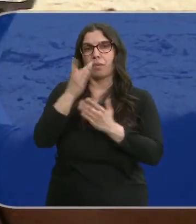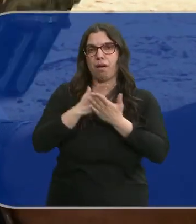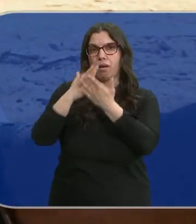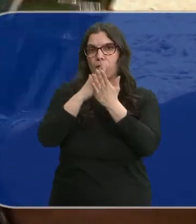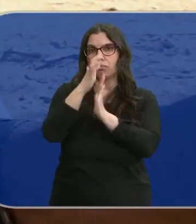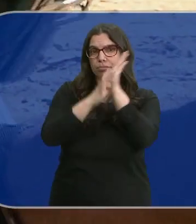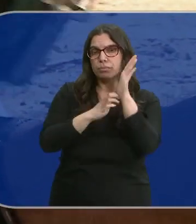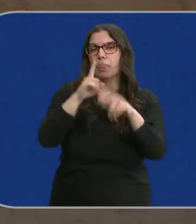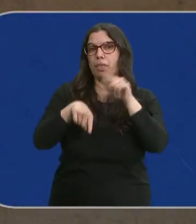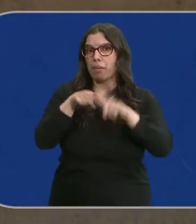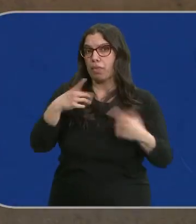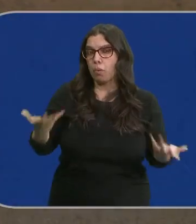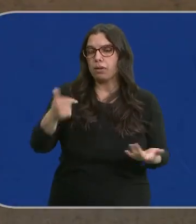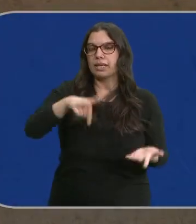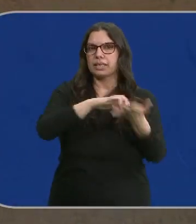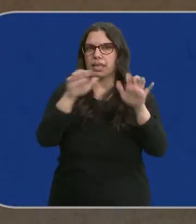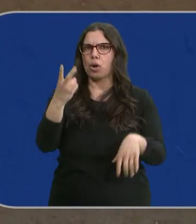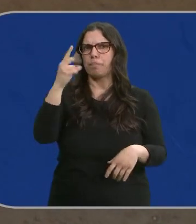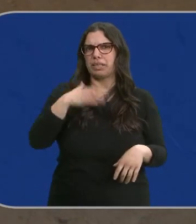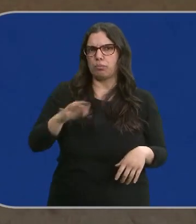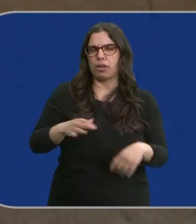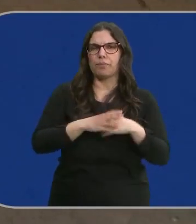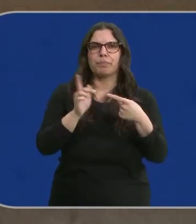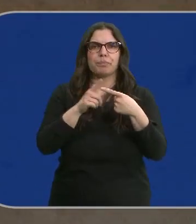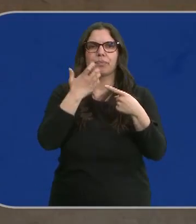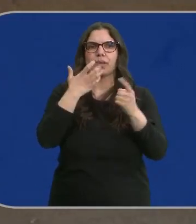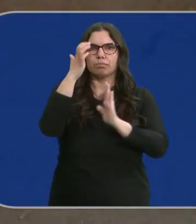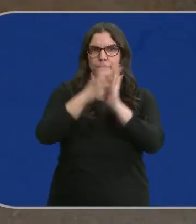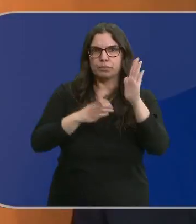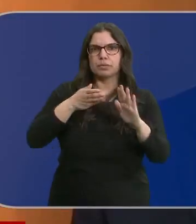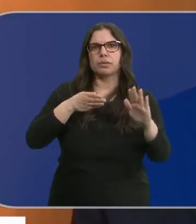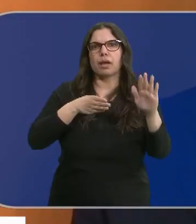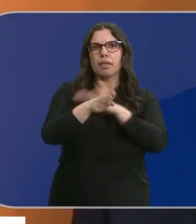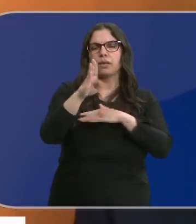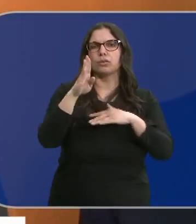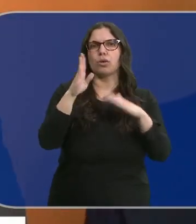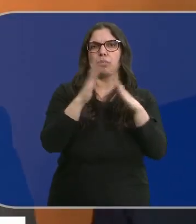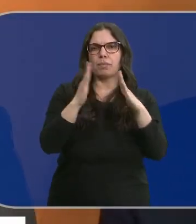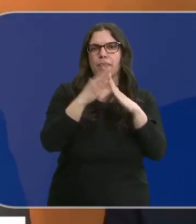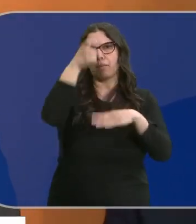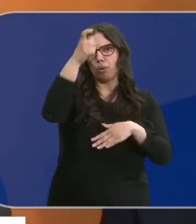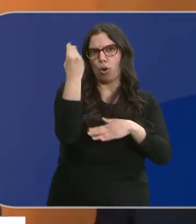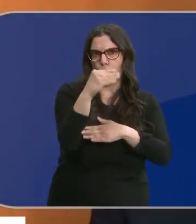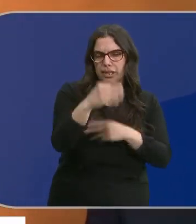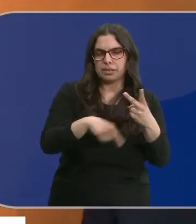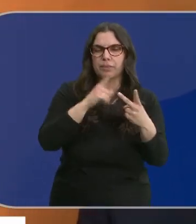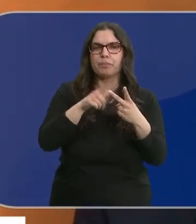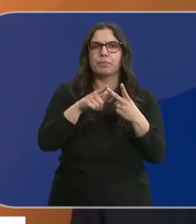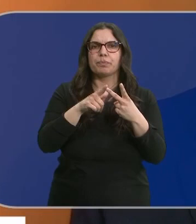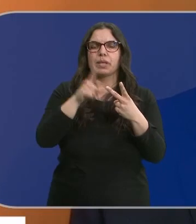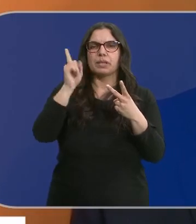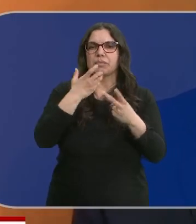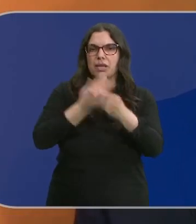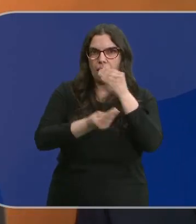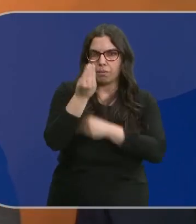deducciones que pueden aplicarse. En Castilla y León hay una veintena. Deducciones del acceso a la vivienda por parte de los jóvenes en el mundo rural, en favor